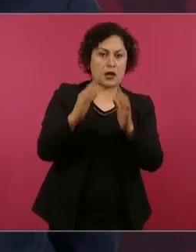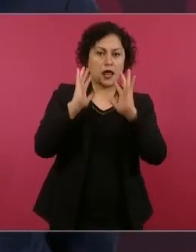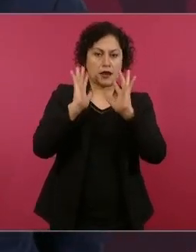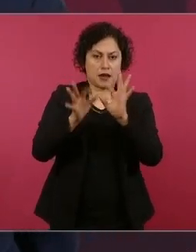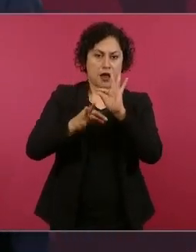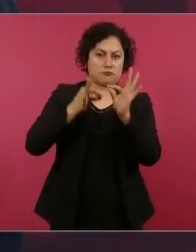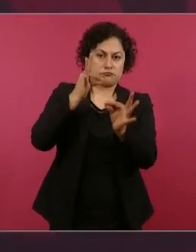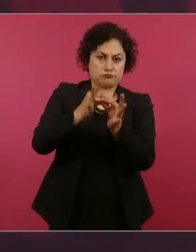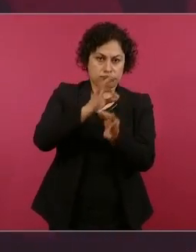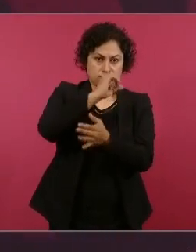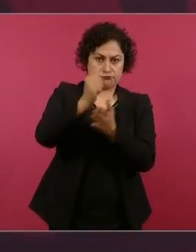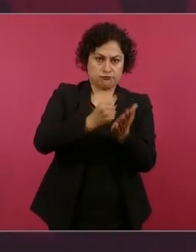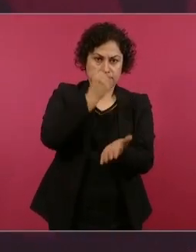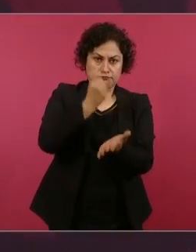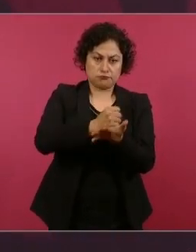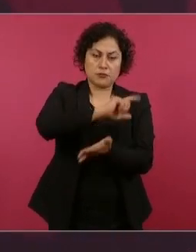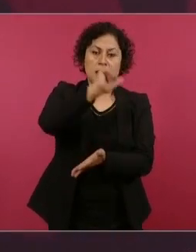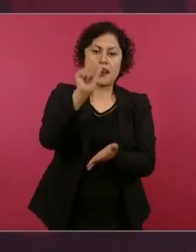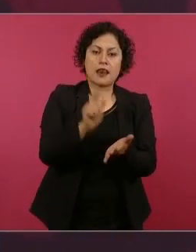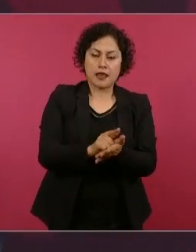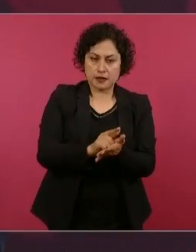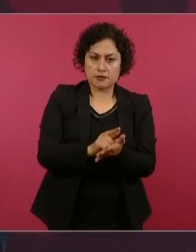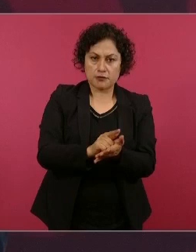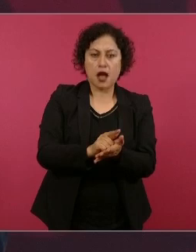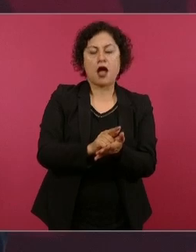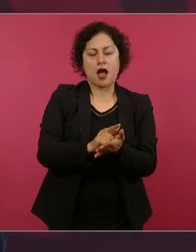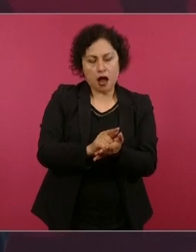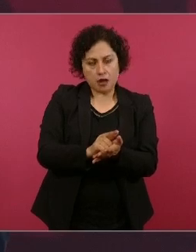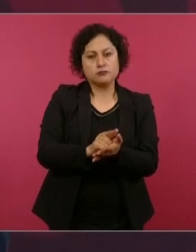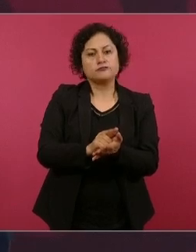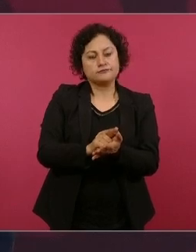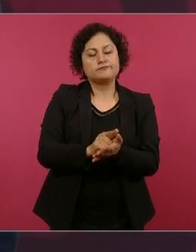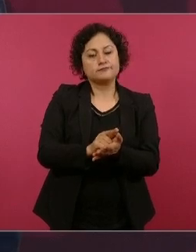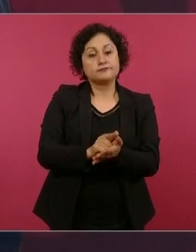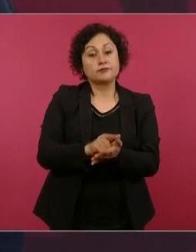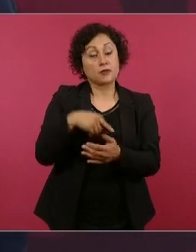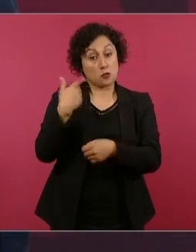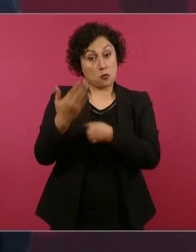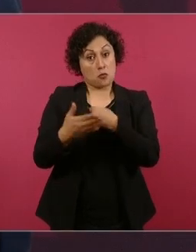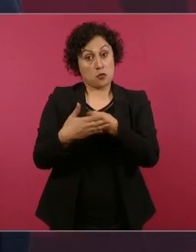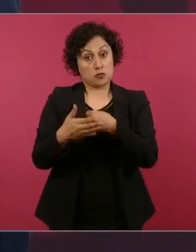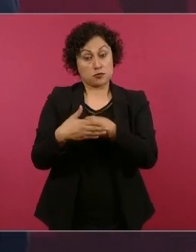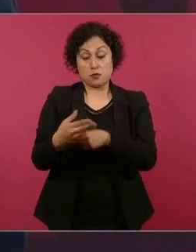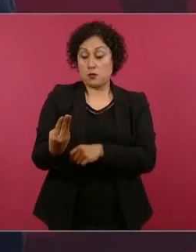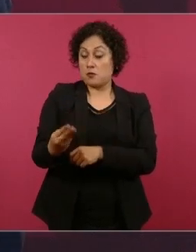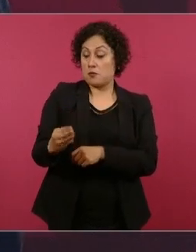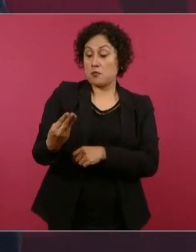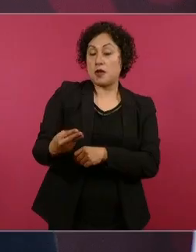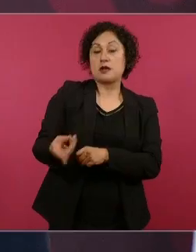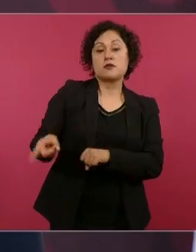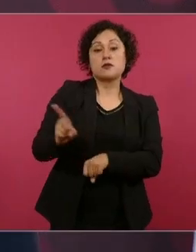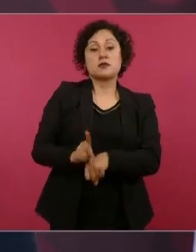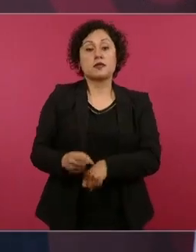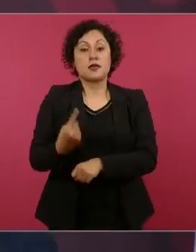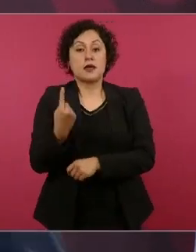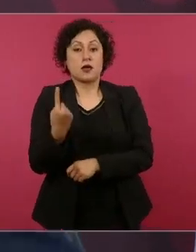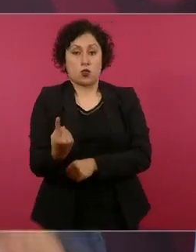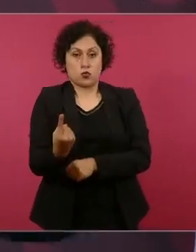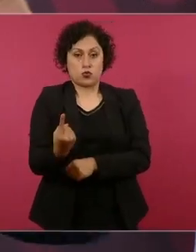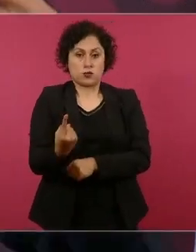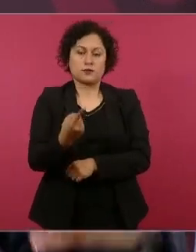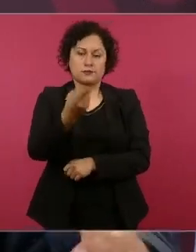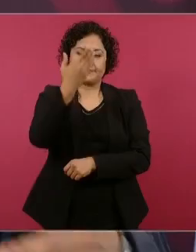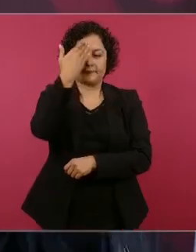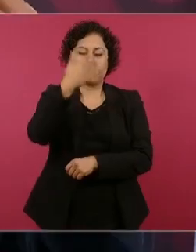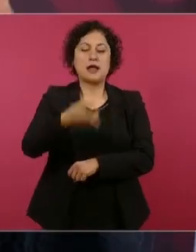el día primero de mayo, Día del Trabajo, vamos